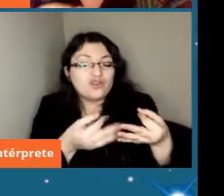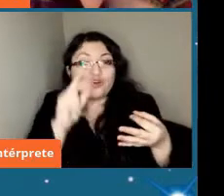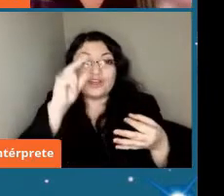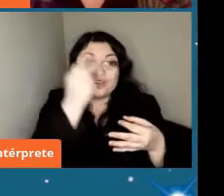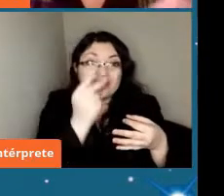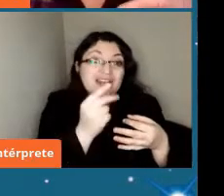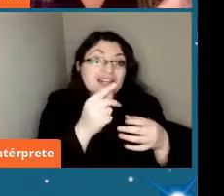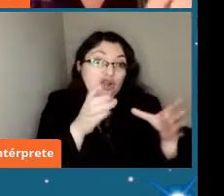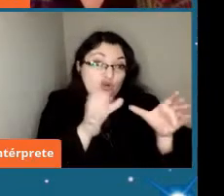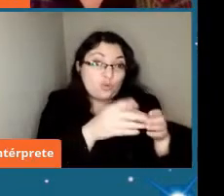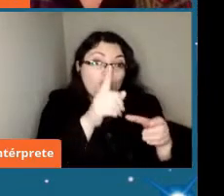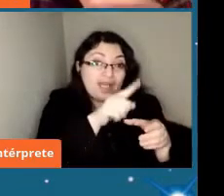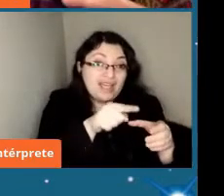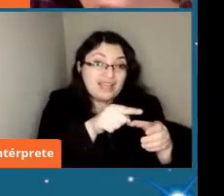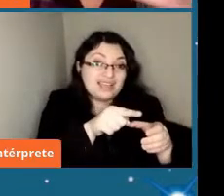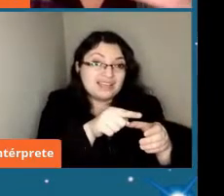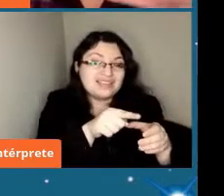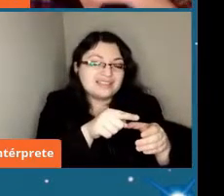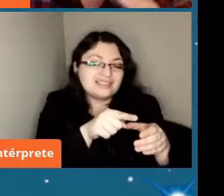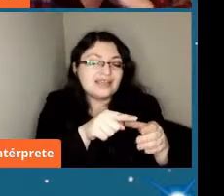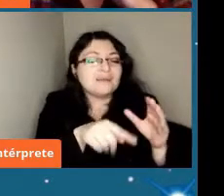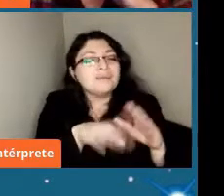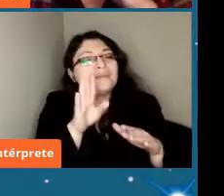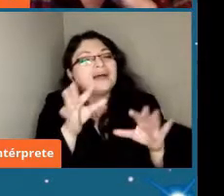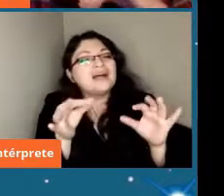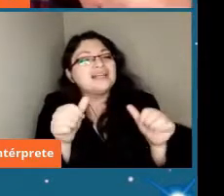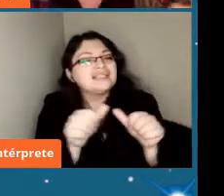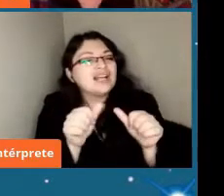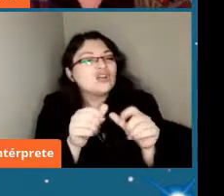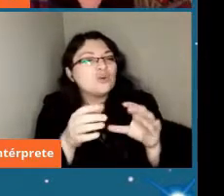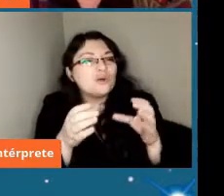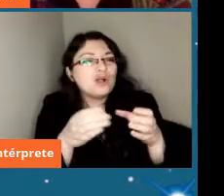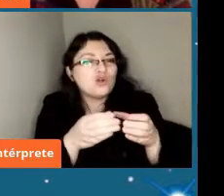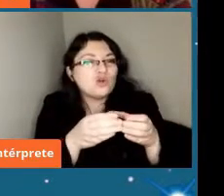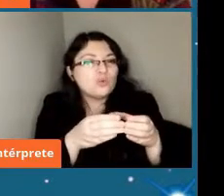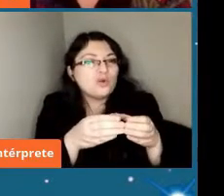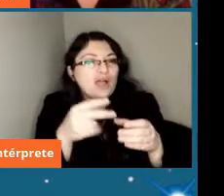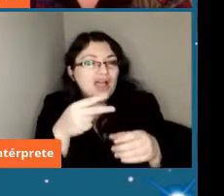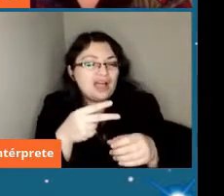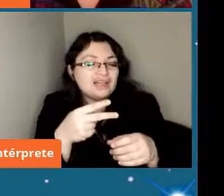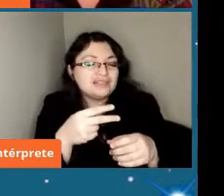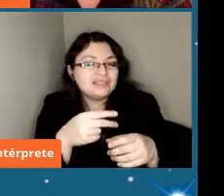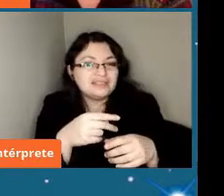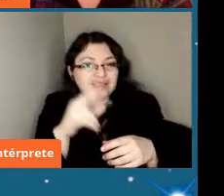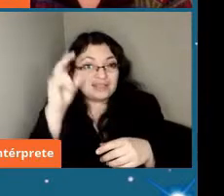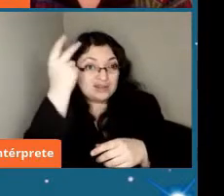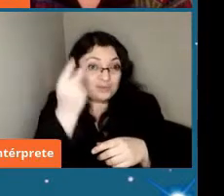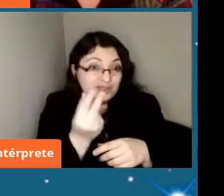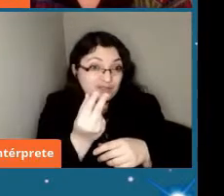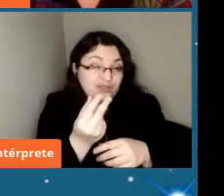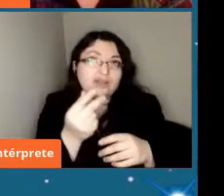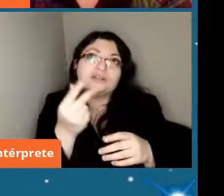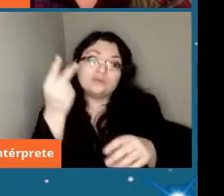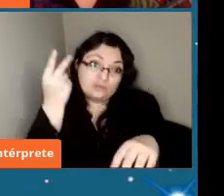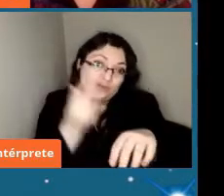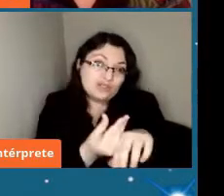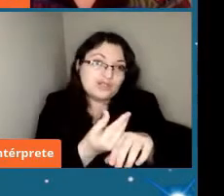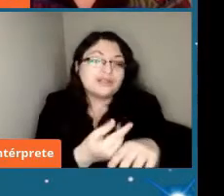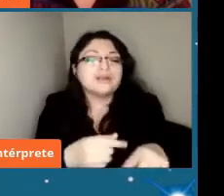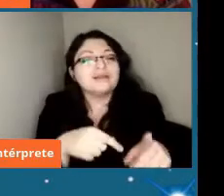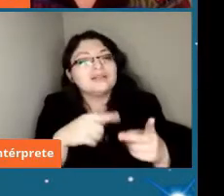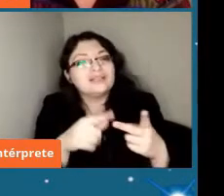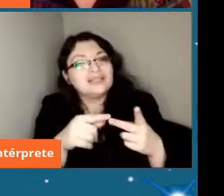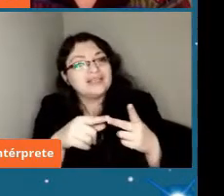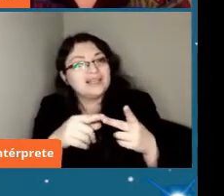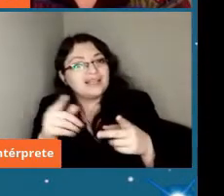S más cercanos al grupo químico H que es un tipo químico en los meteoritos y acá está cómo